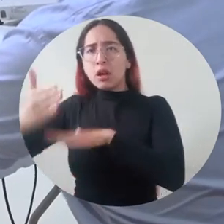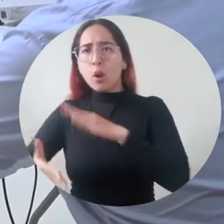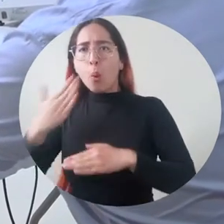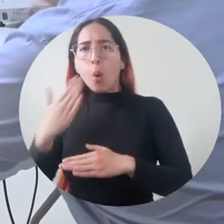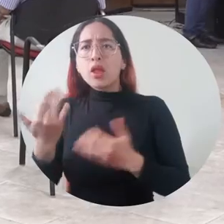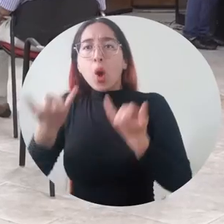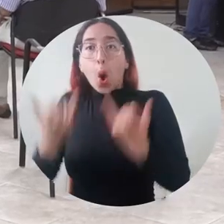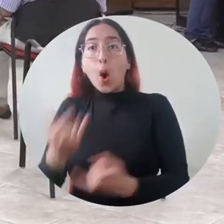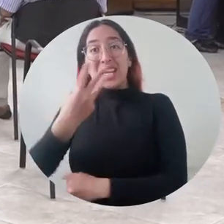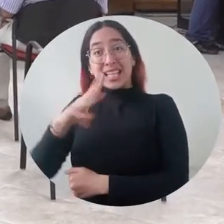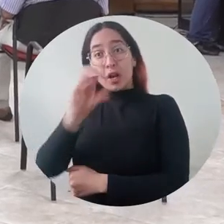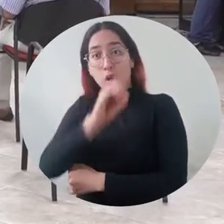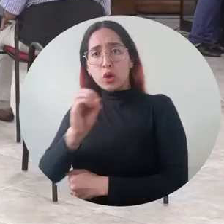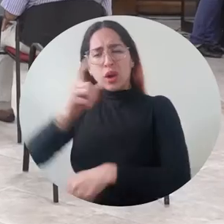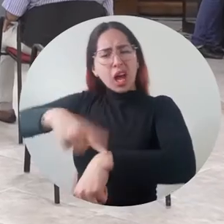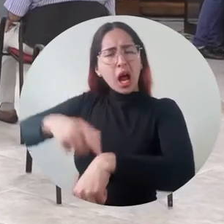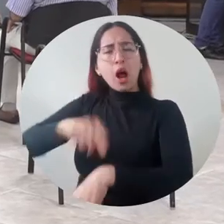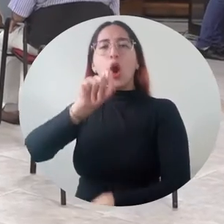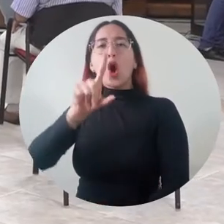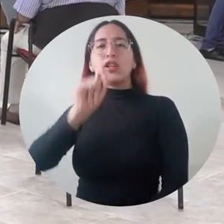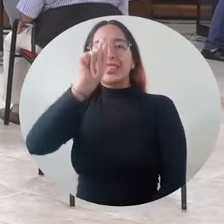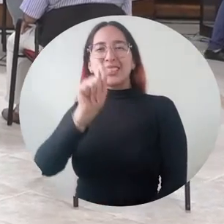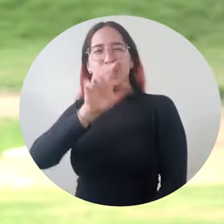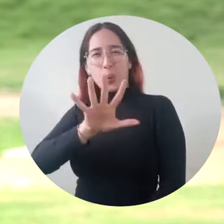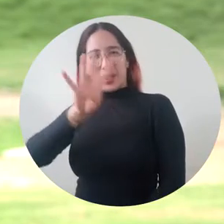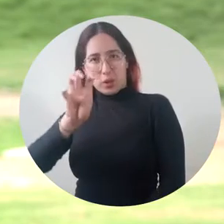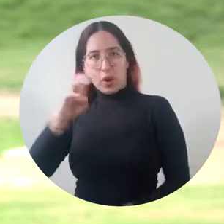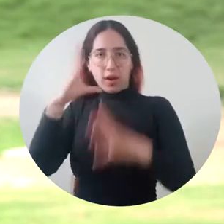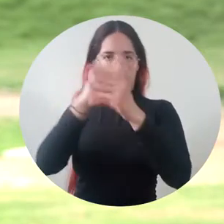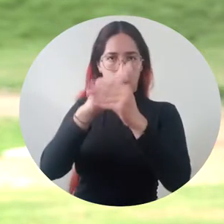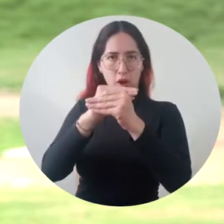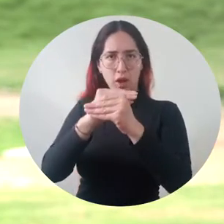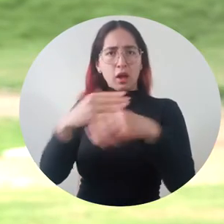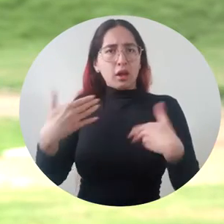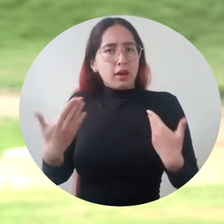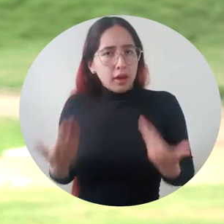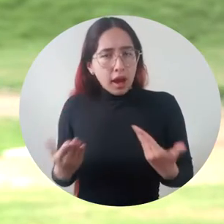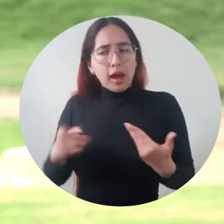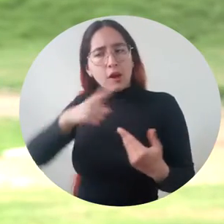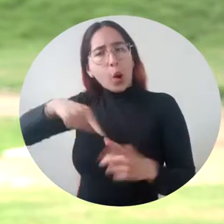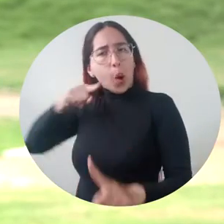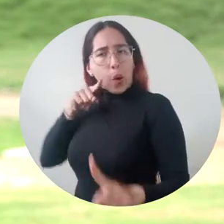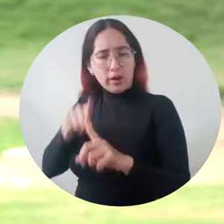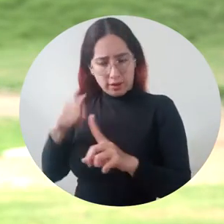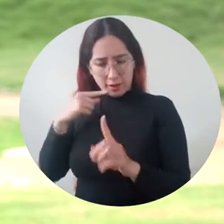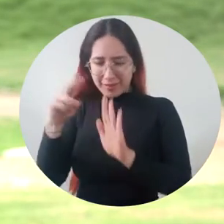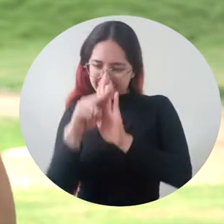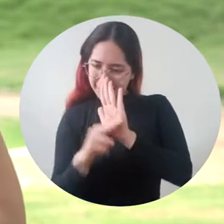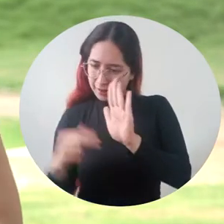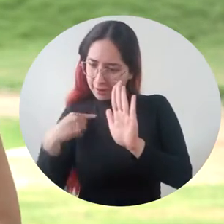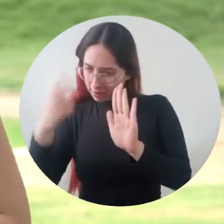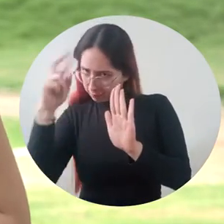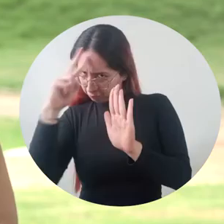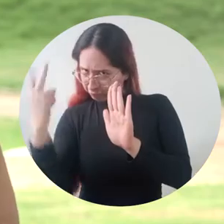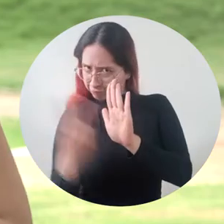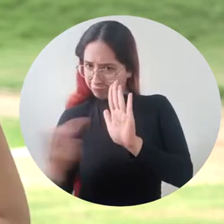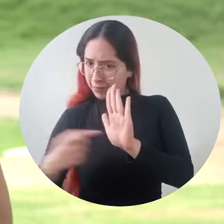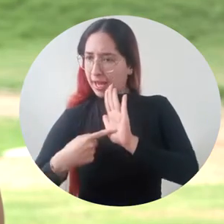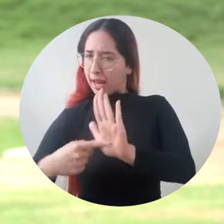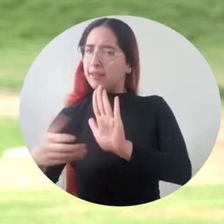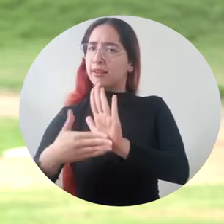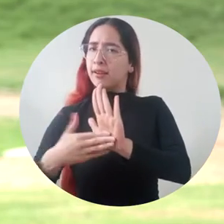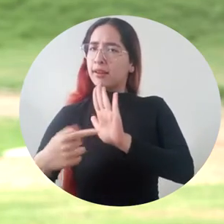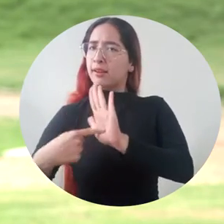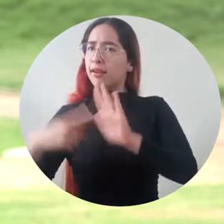octubre a las 11.59 de la noche. De esta forma estamos buscando cumplir con el principio de publicidad,